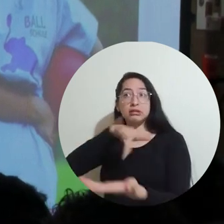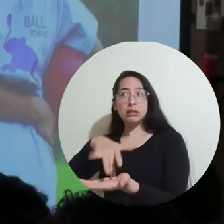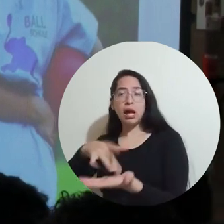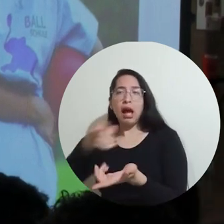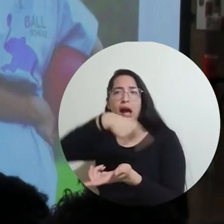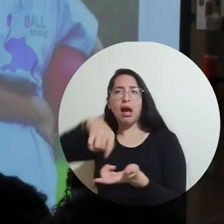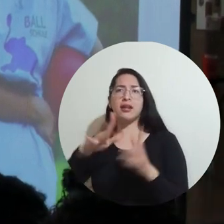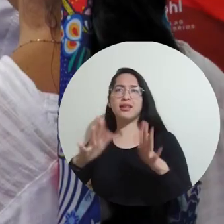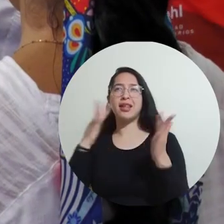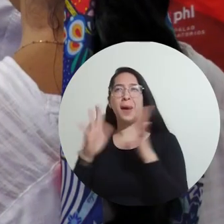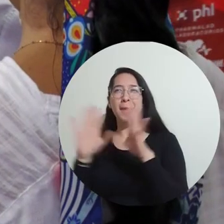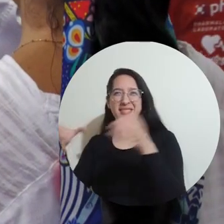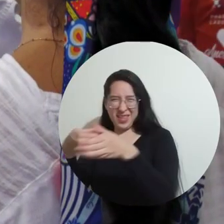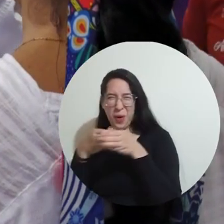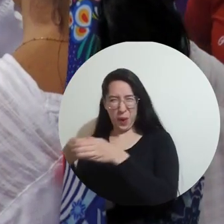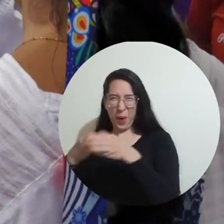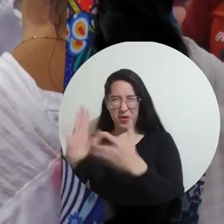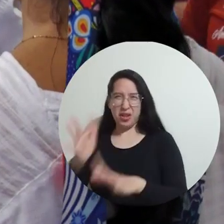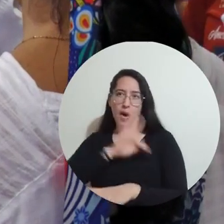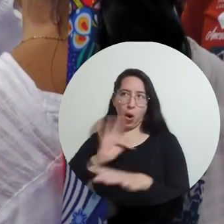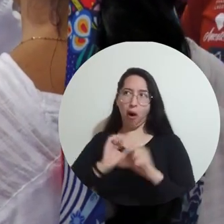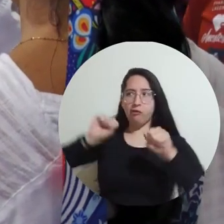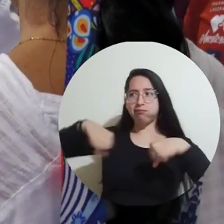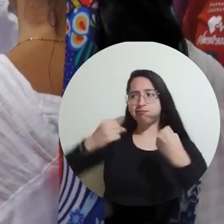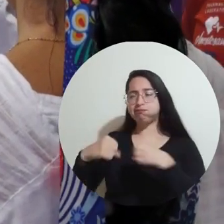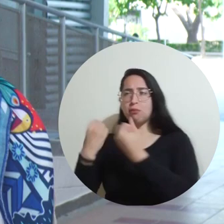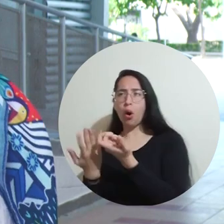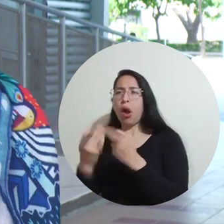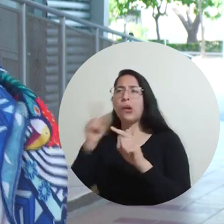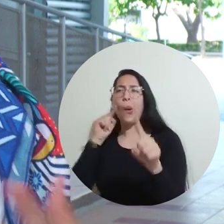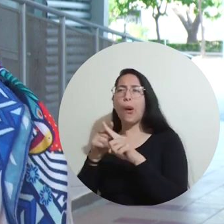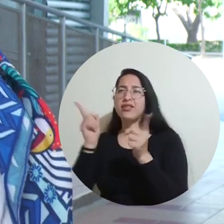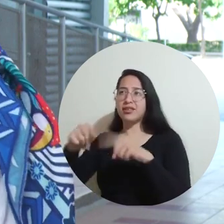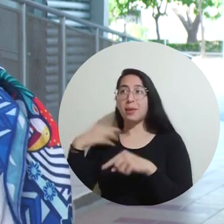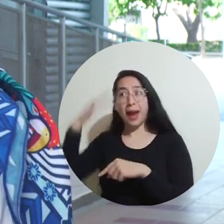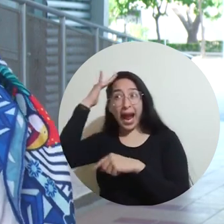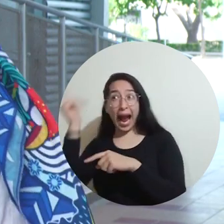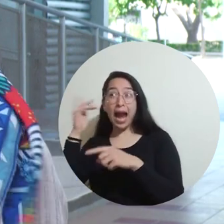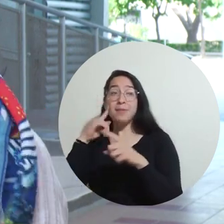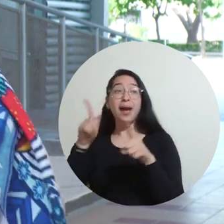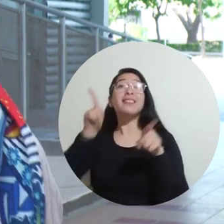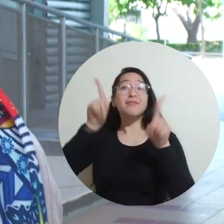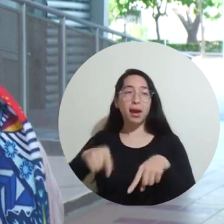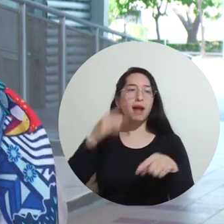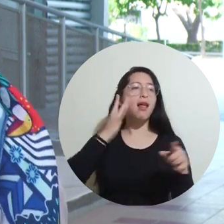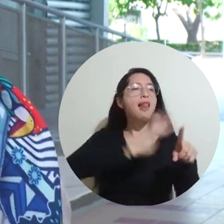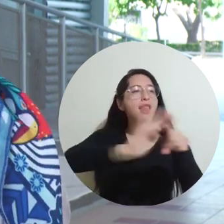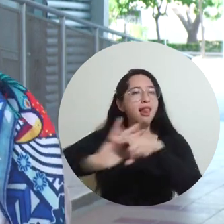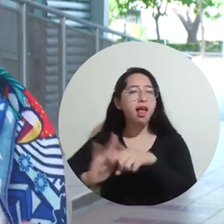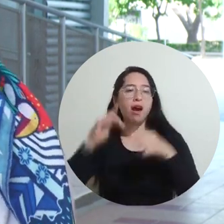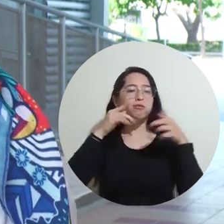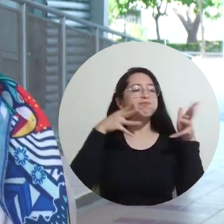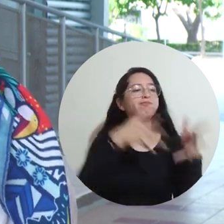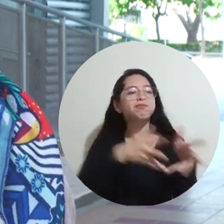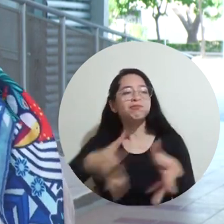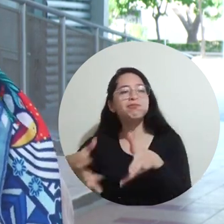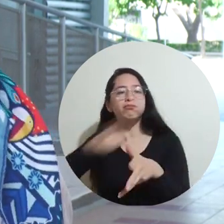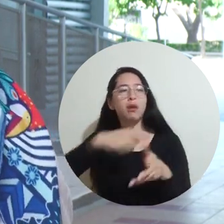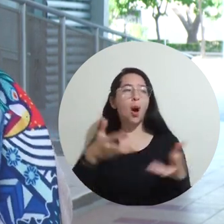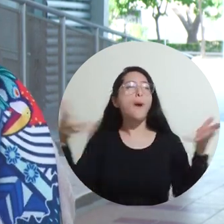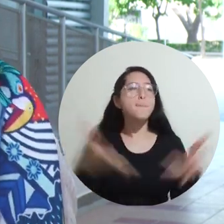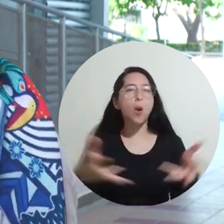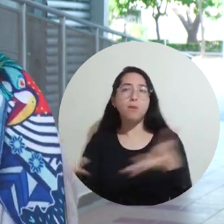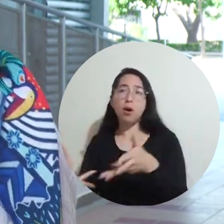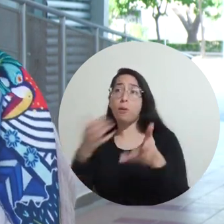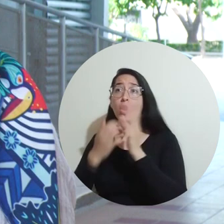esta, que es a través de la Asociación de Ortopedistas, buscamos que la academia llegue a estos espacios y que fortalezca estos